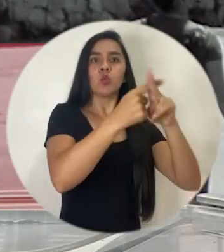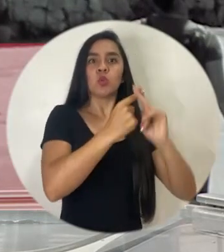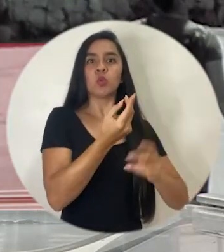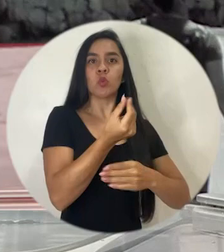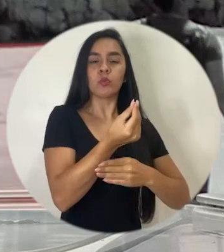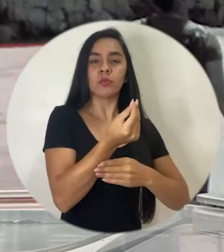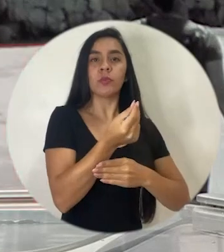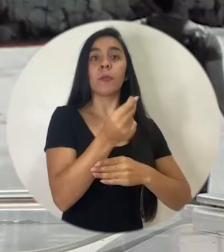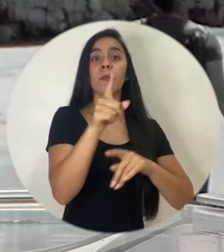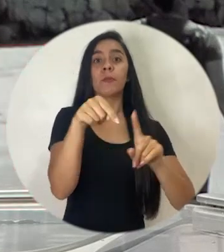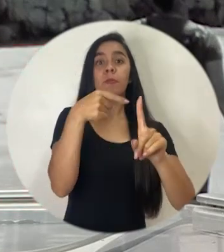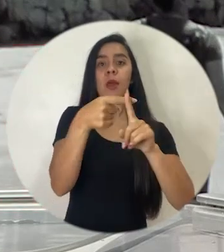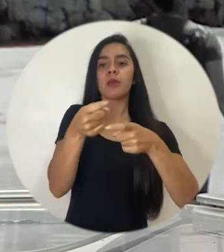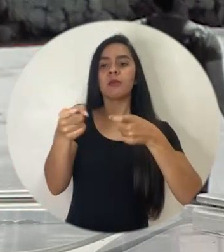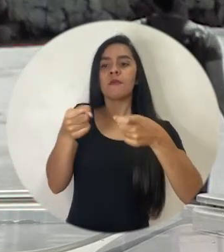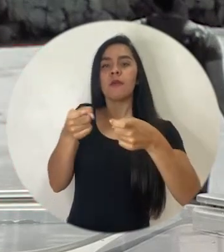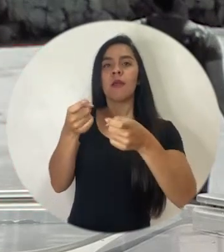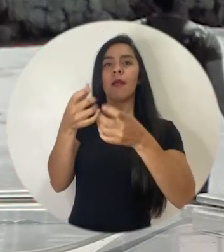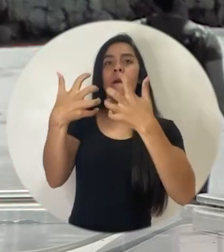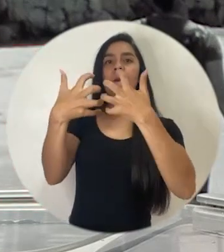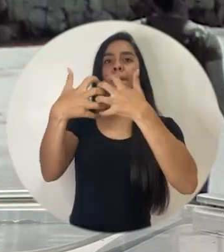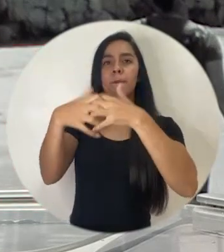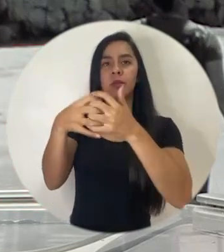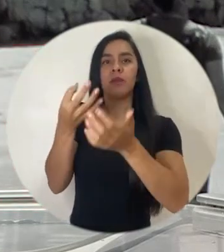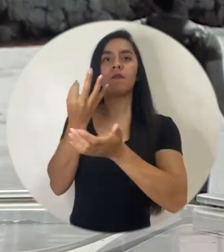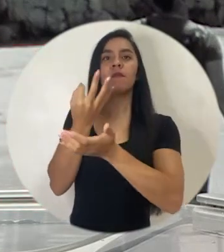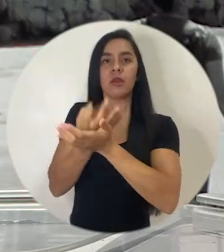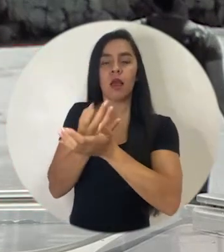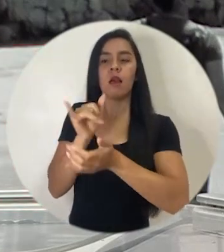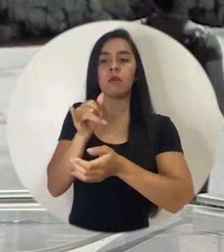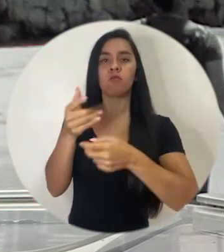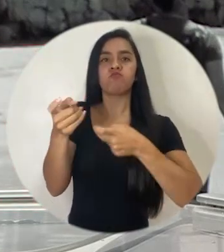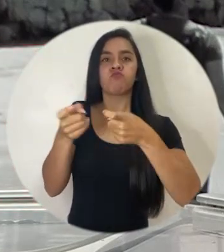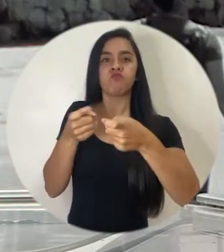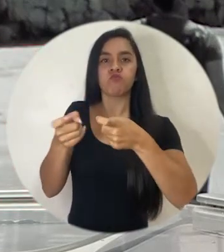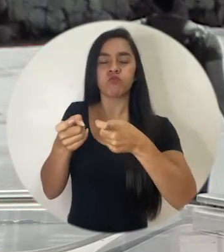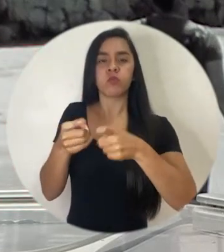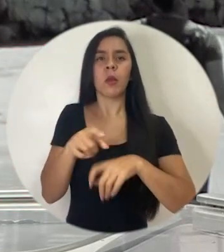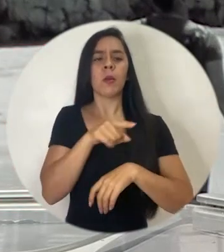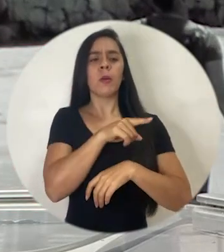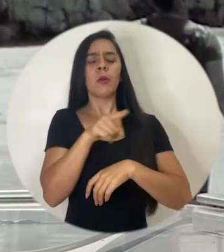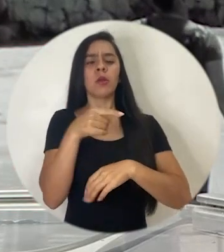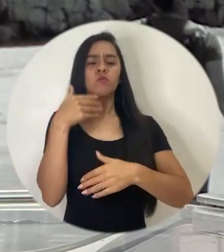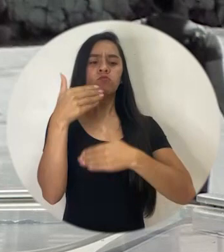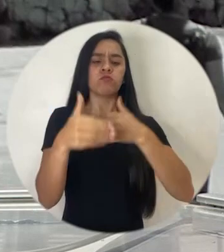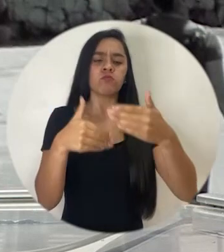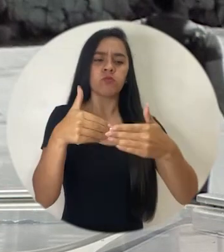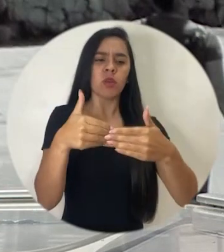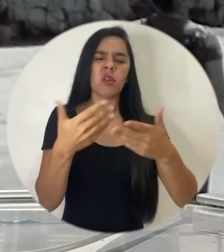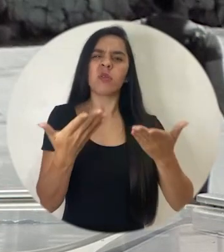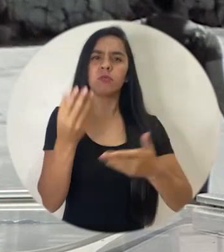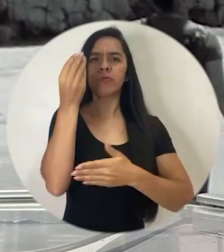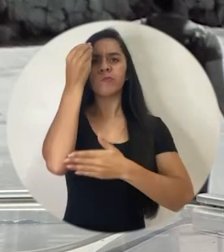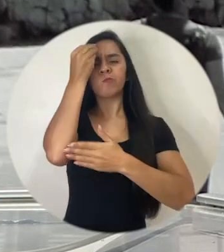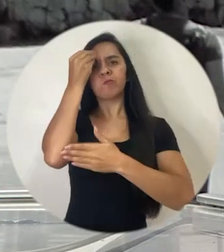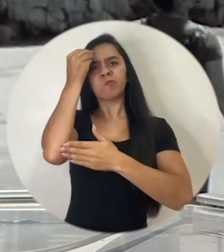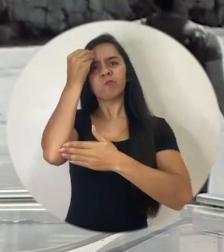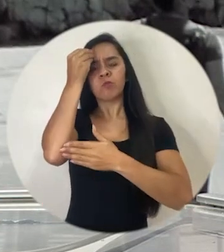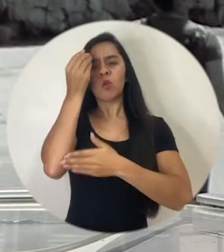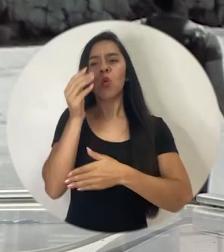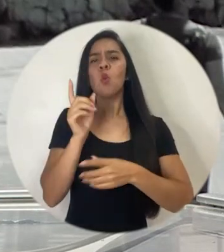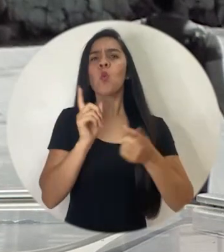algunas regulaciones para las entidades financieras, pero también pues nos lleva más allá a reflexionar sobre